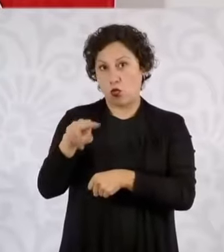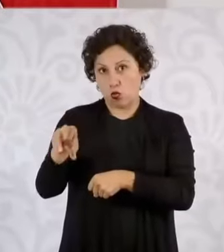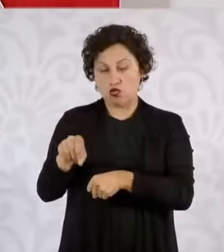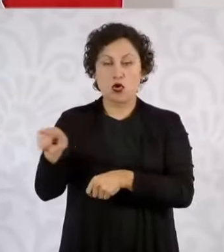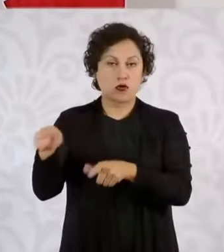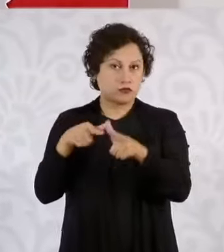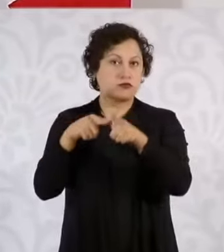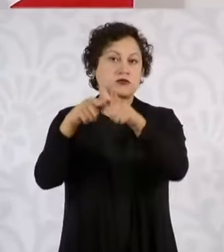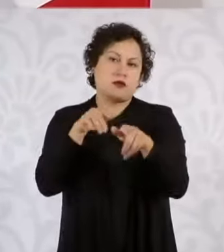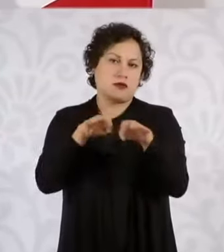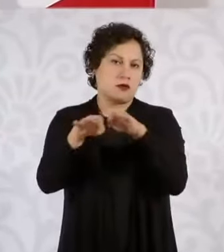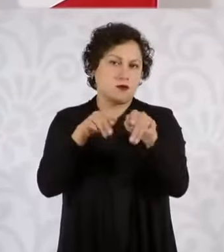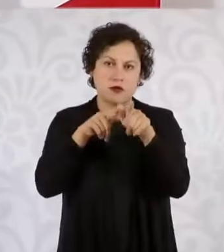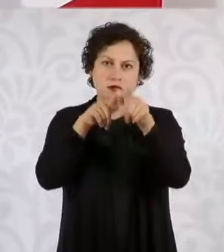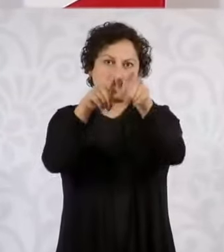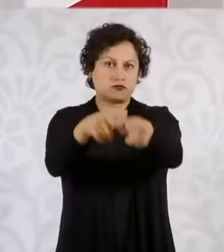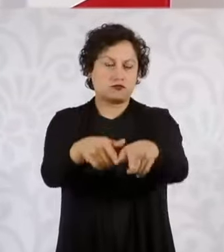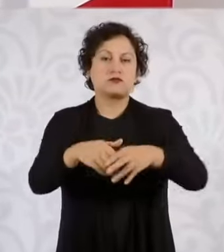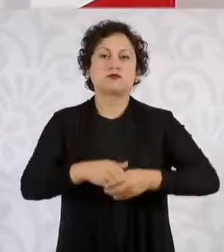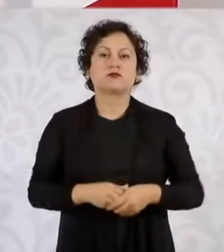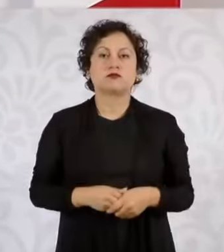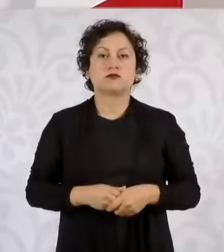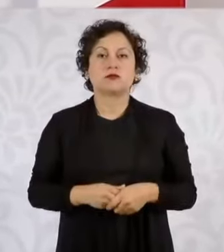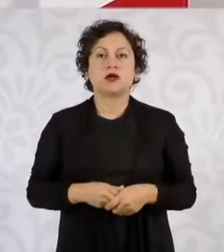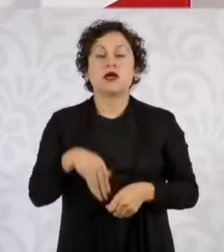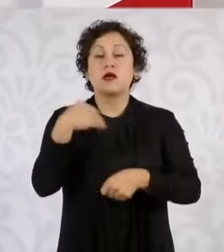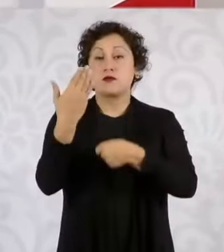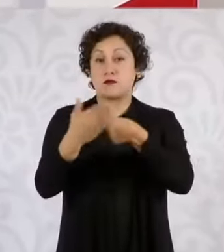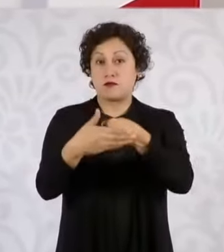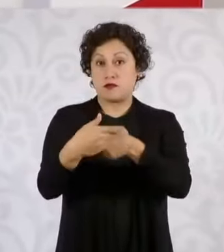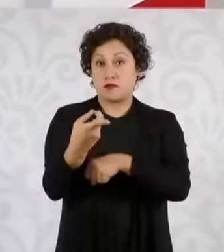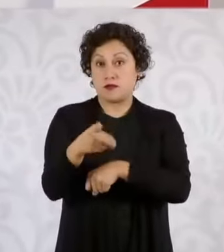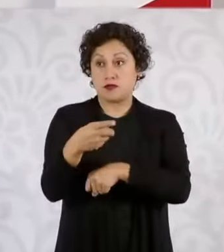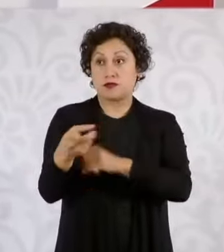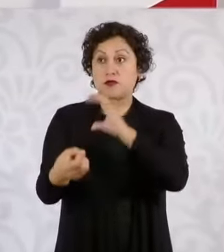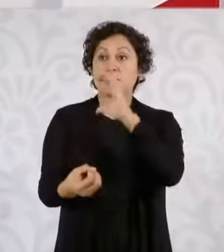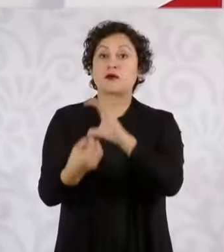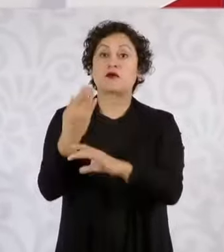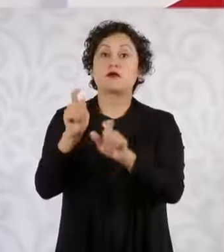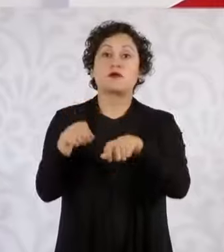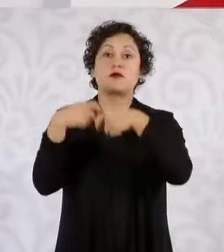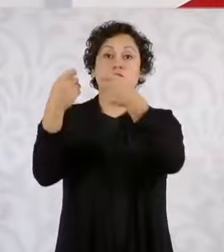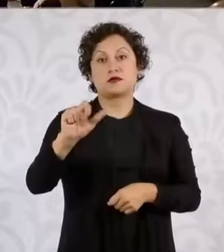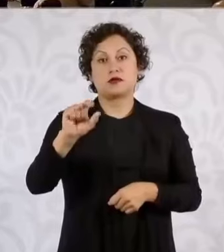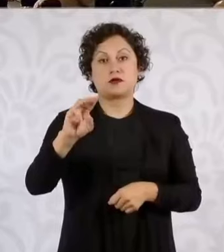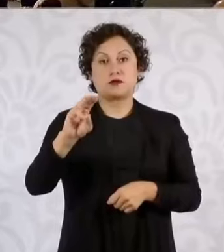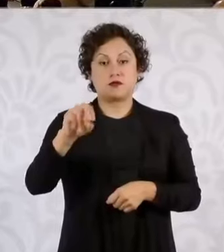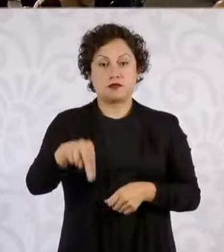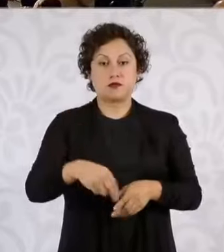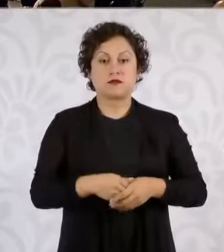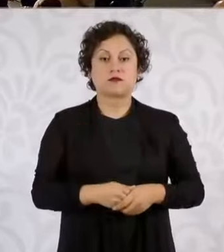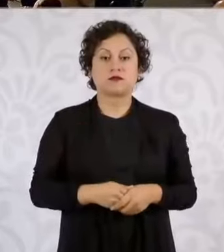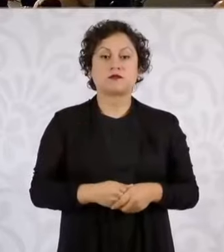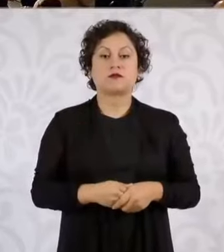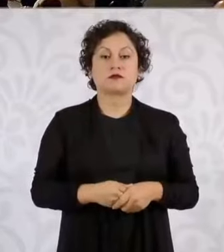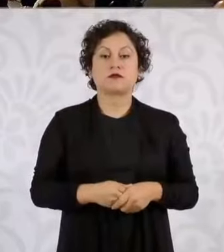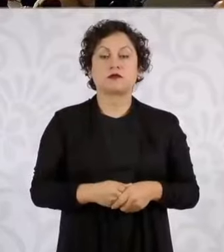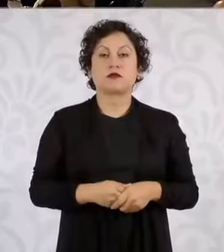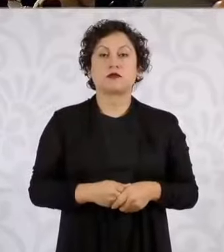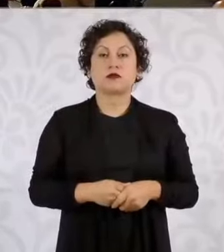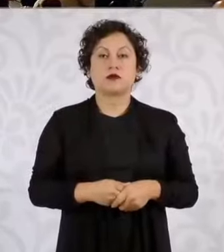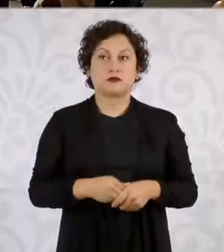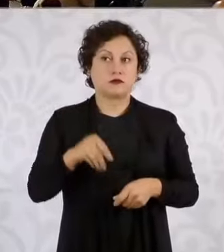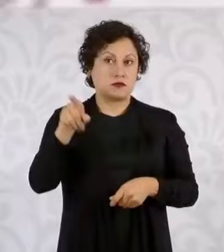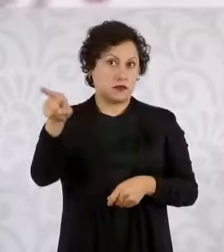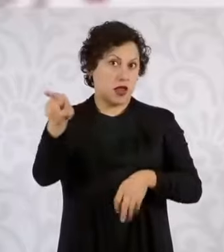el trabajo que se está haciendo y ya en diciembre tomaría Sergio Salomón este puesto. Y está trabajando